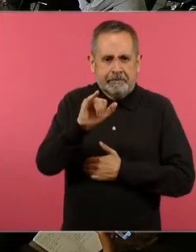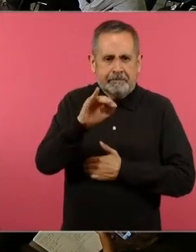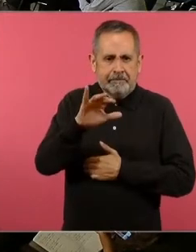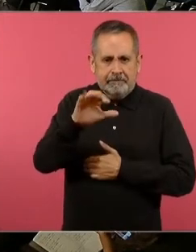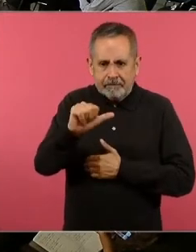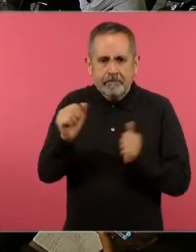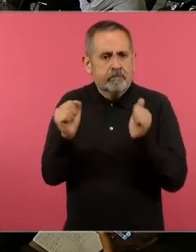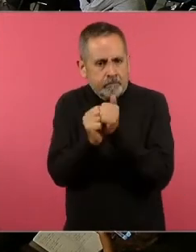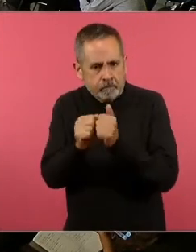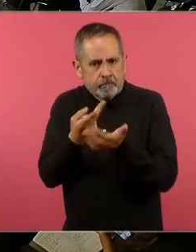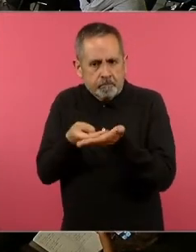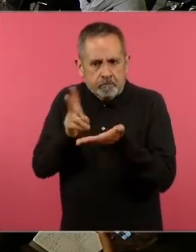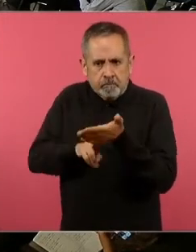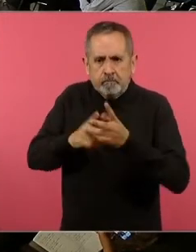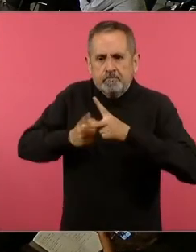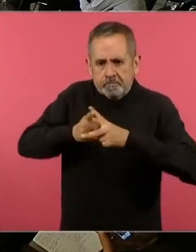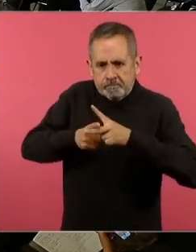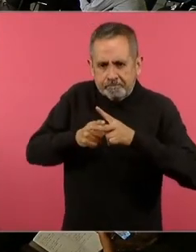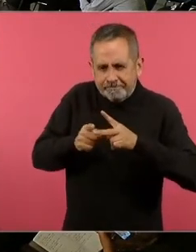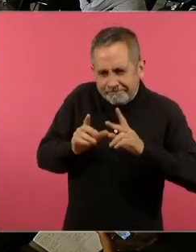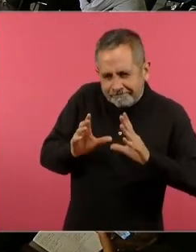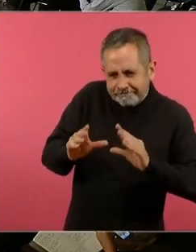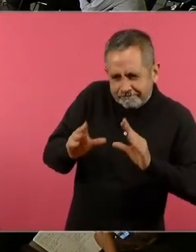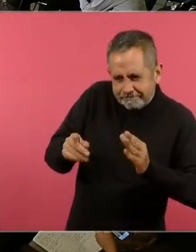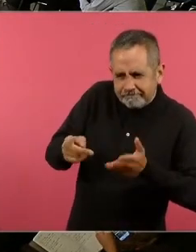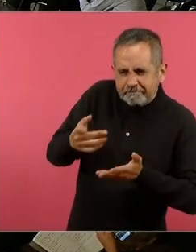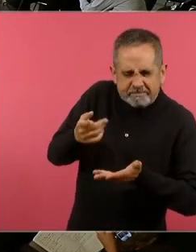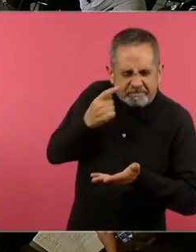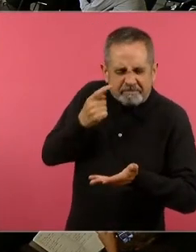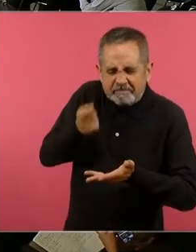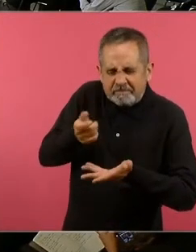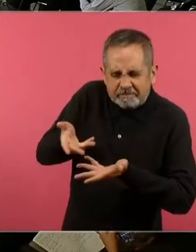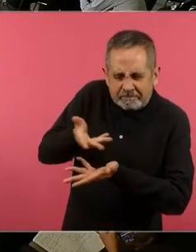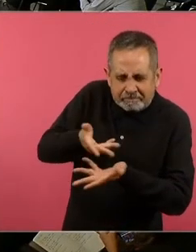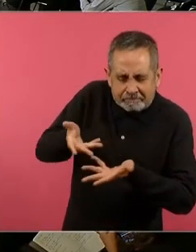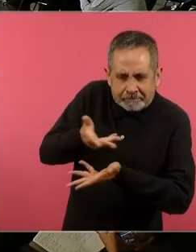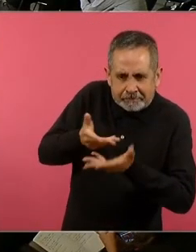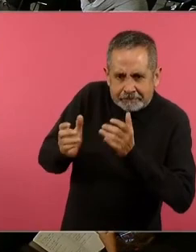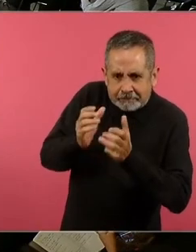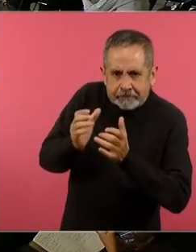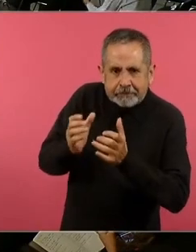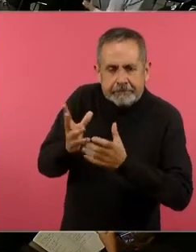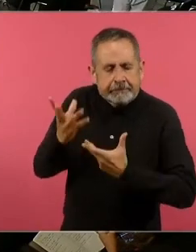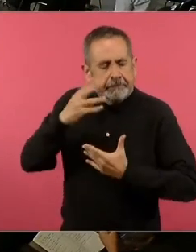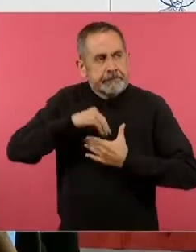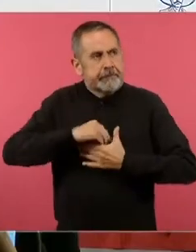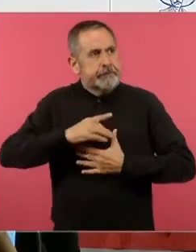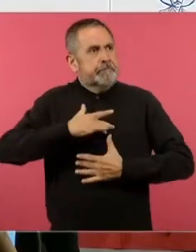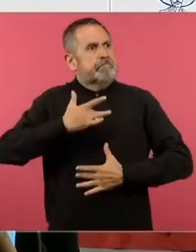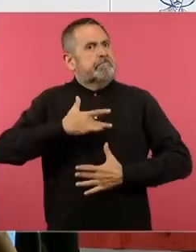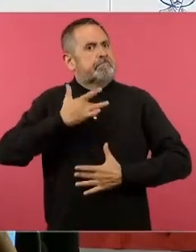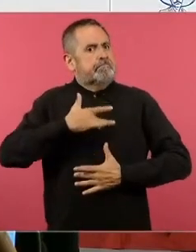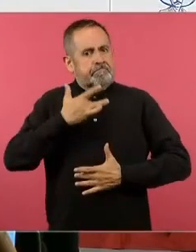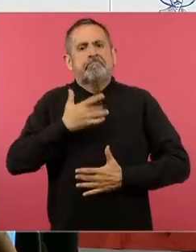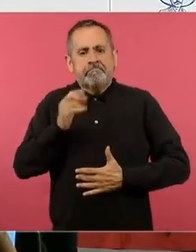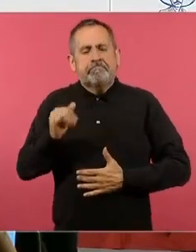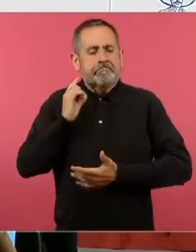el área de matemáticas al mismo tiempo y entonces aquí se le está indicando que